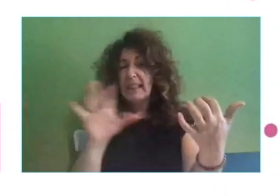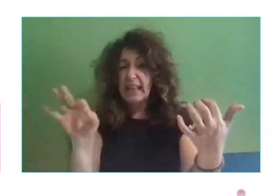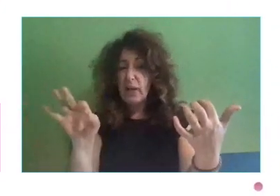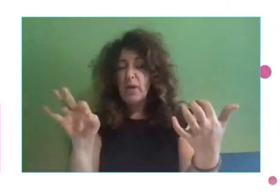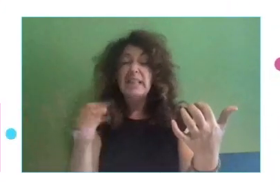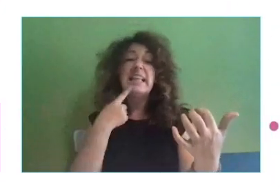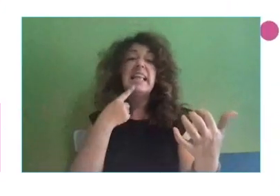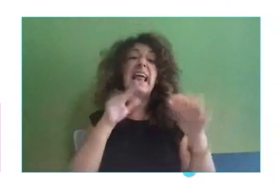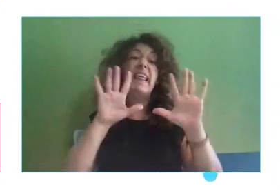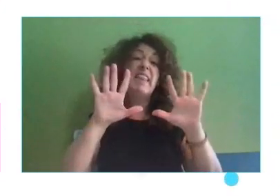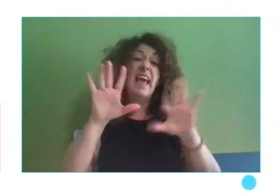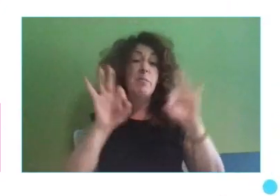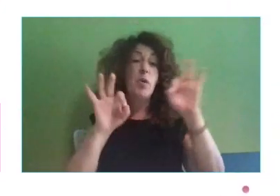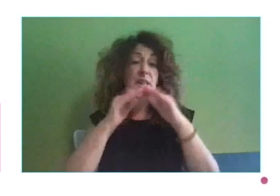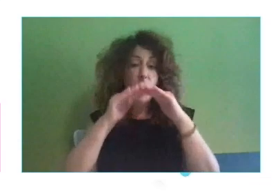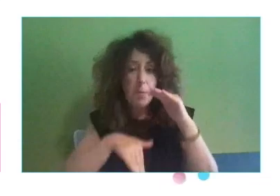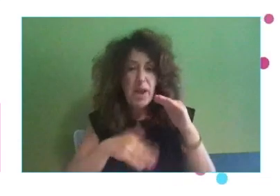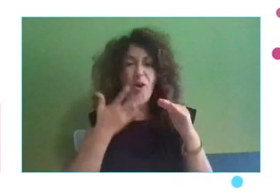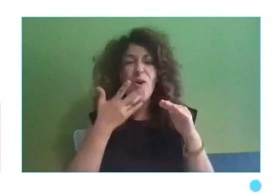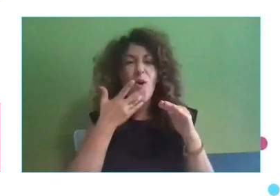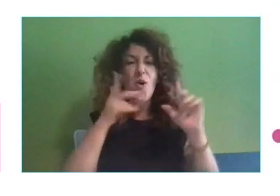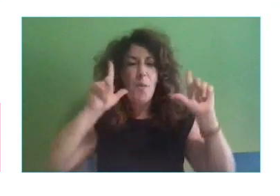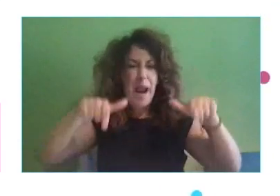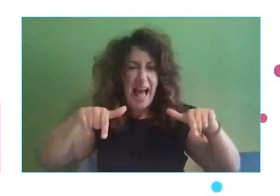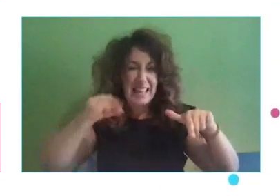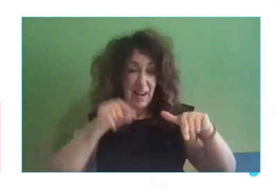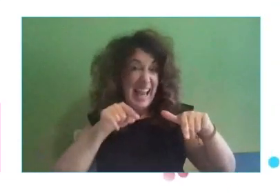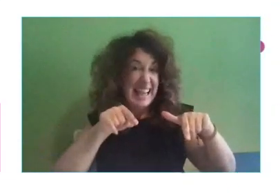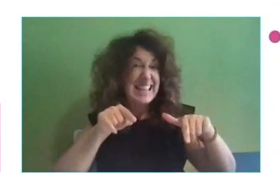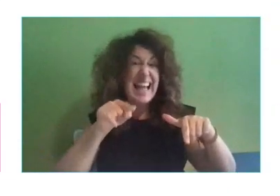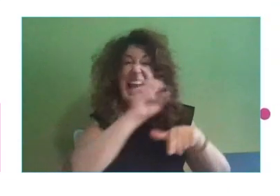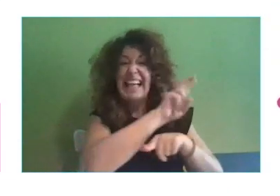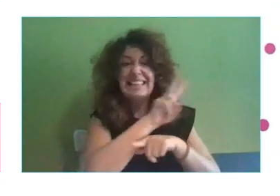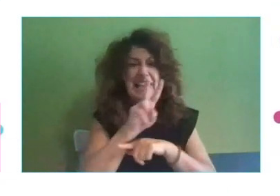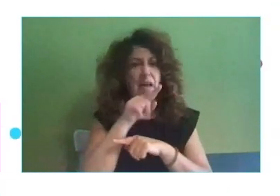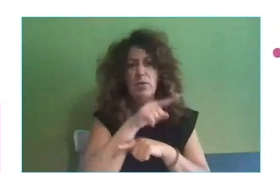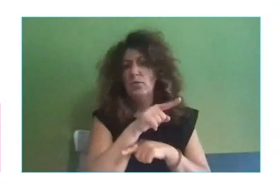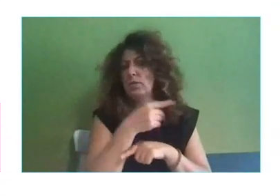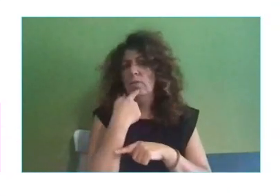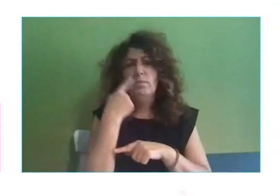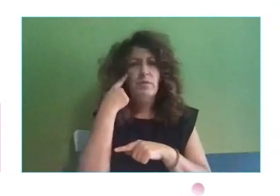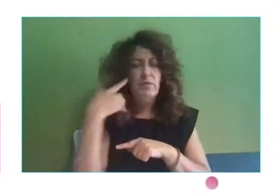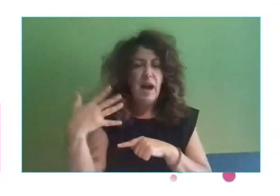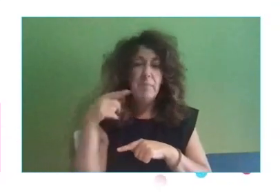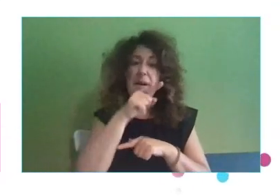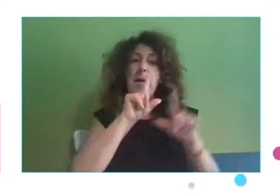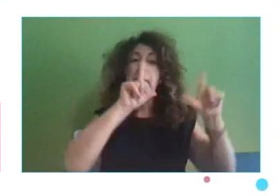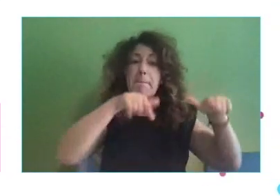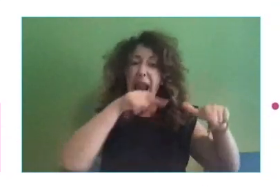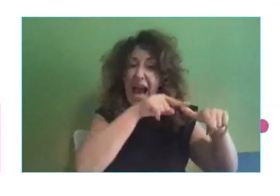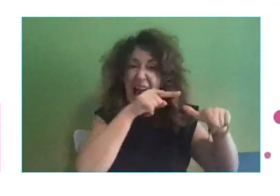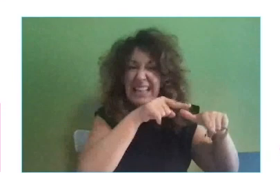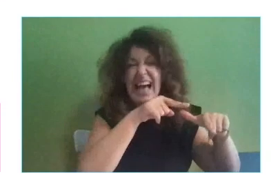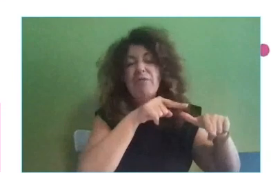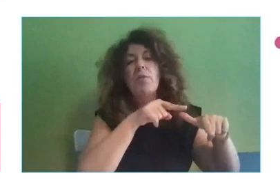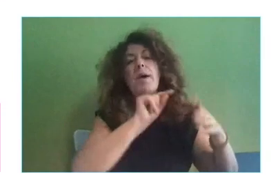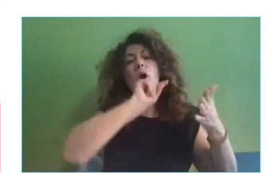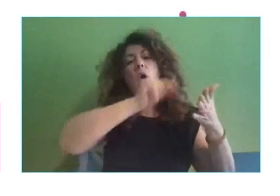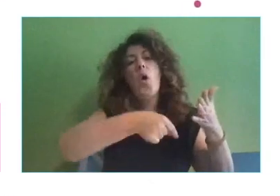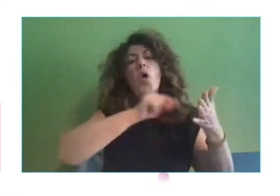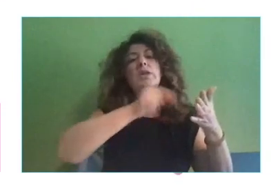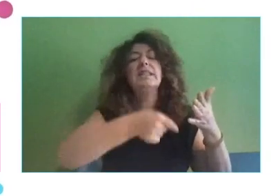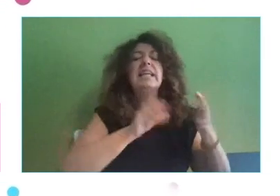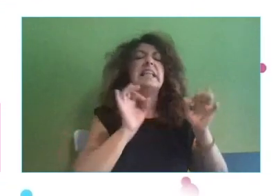esta. Digamos, dicho mal, lo está petando en Estados Unidos, es decir, es una plataforma que lo que está permitiendo es subcontratar tareas, ¿no? Y